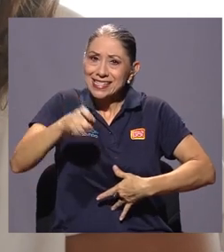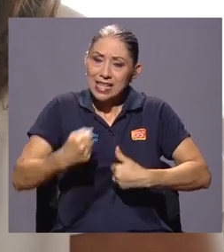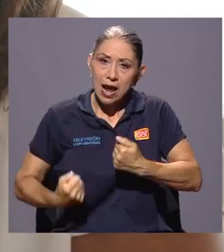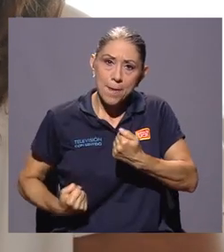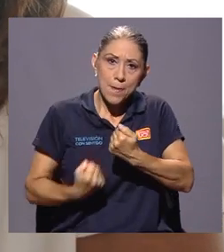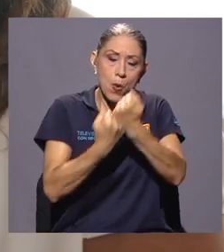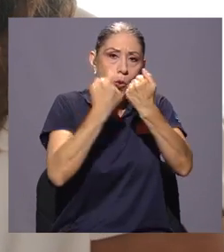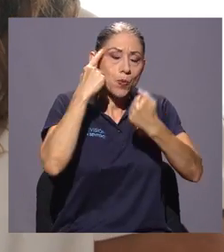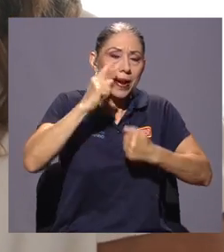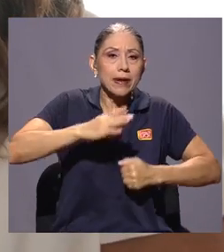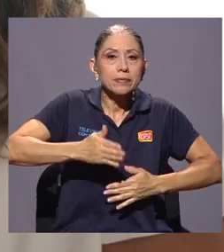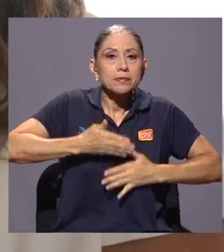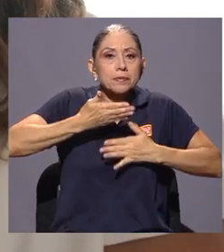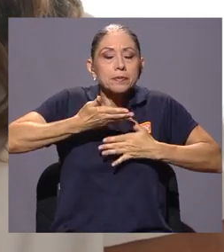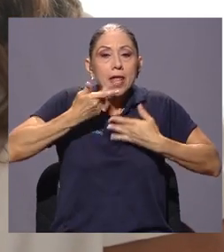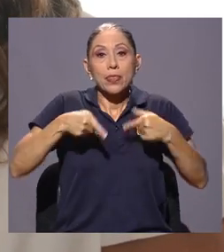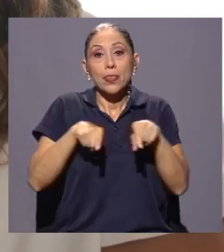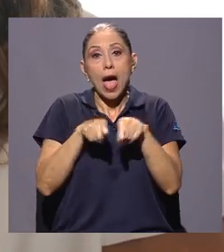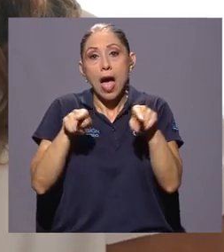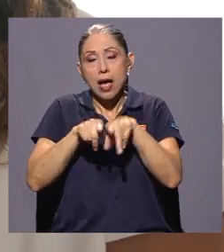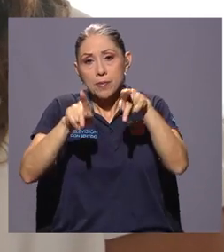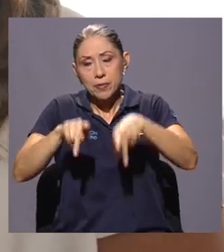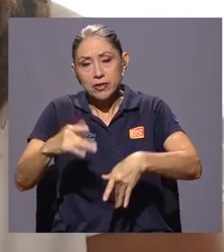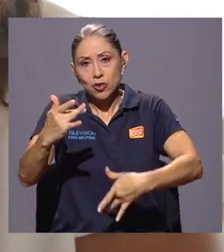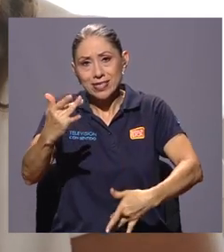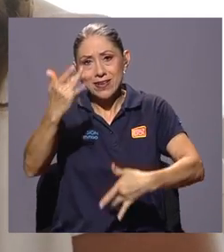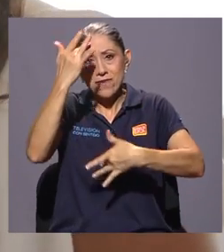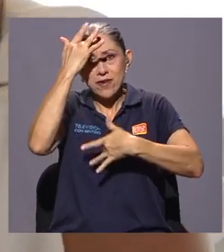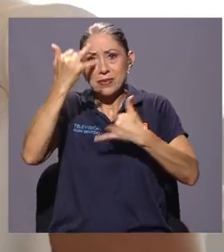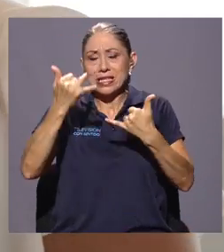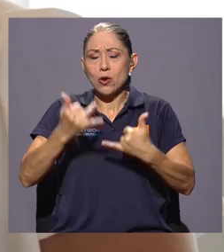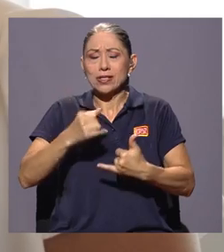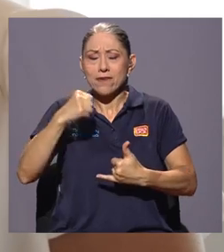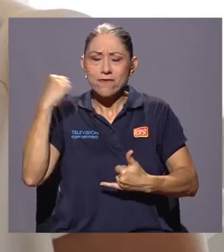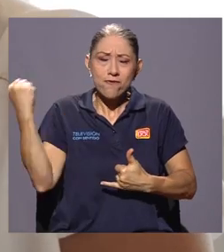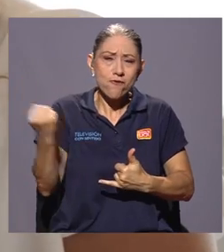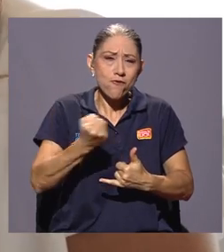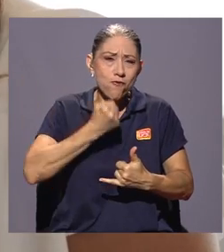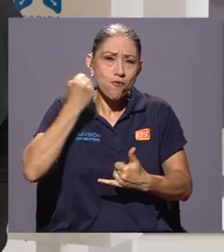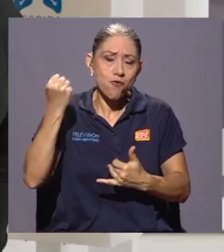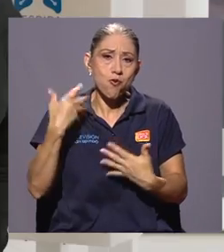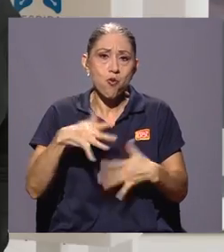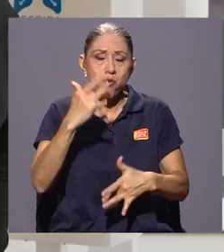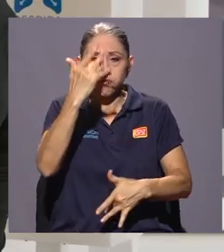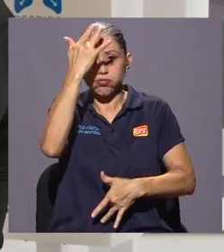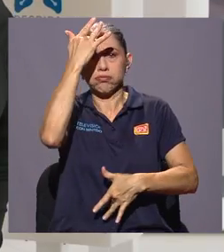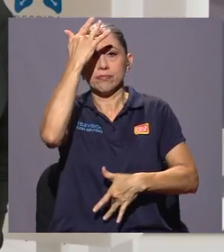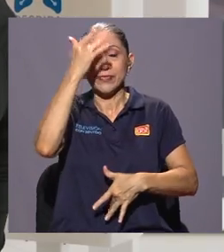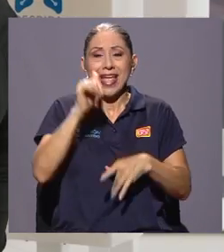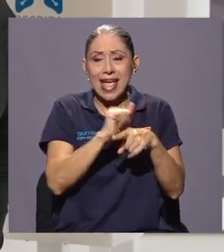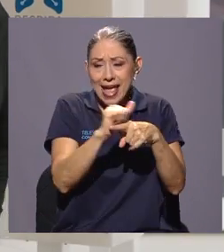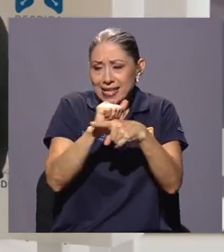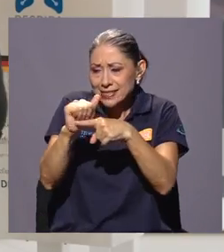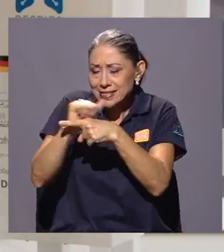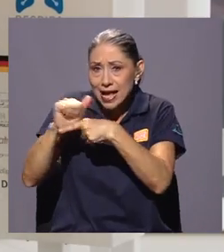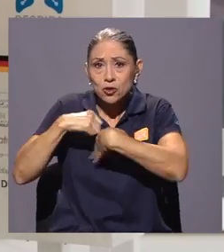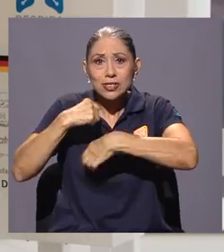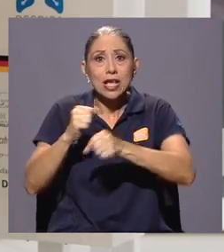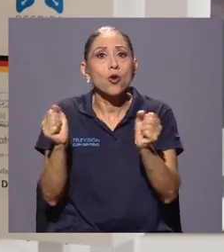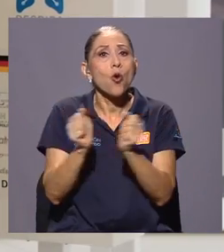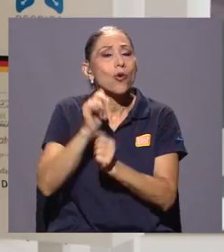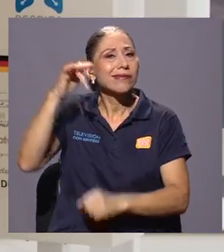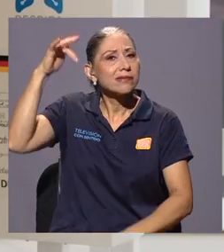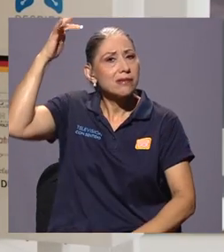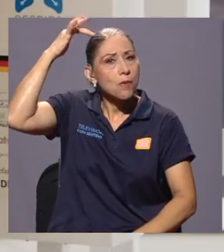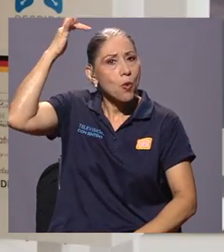soporte respiratorio, así como para los pacientes en estado crítico. Los ensayos se llevaron a cabo en